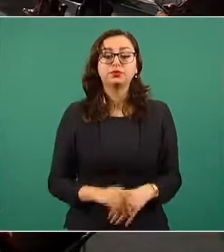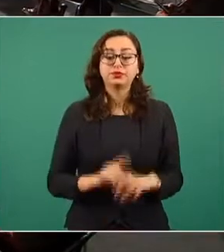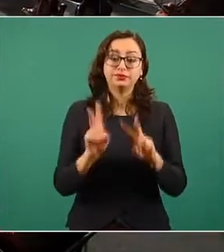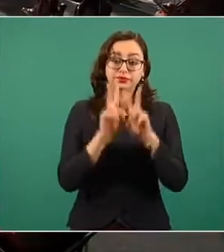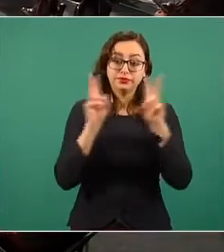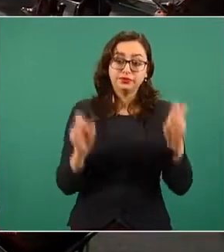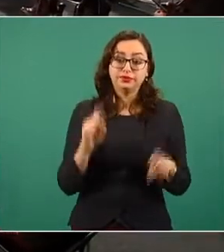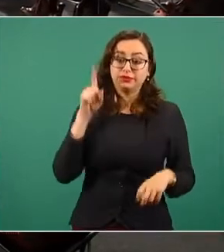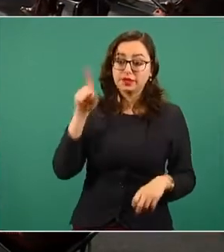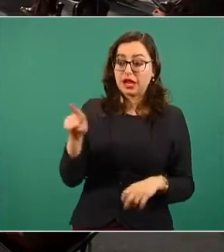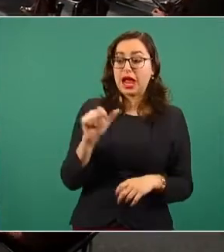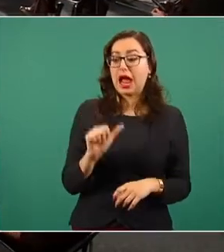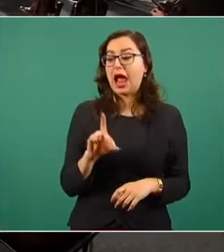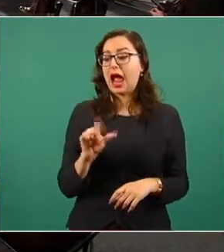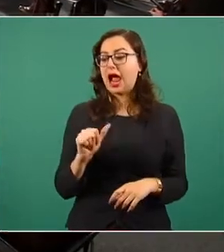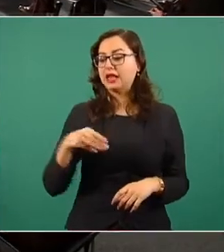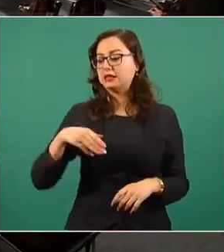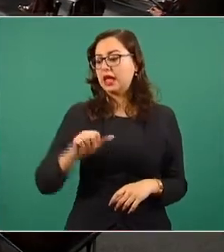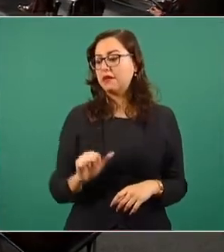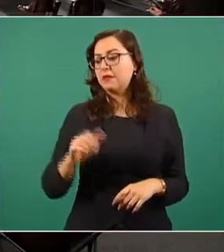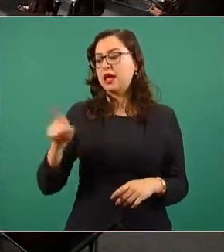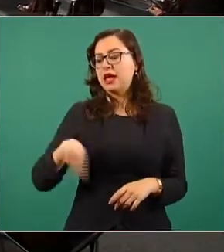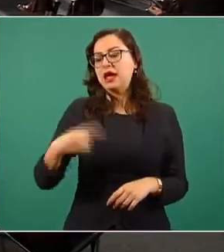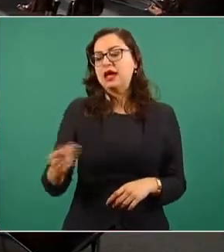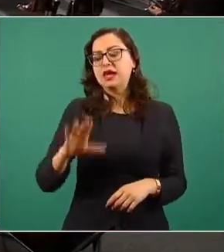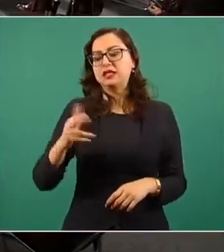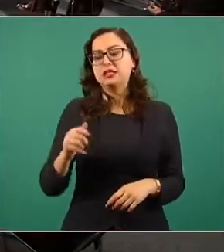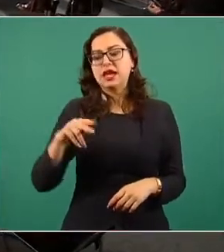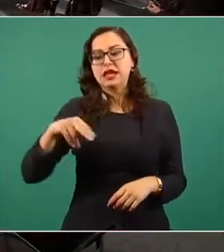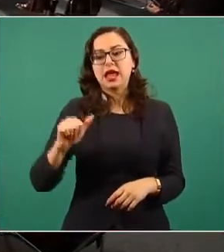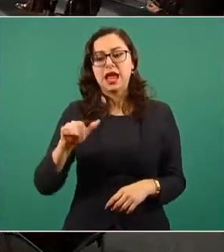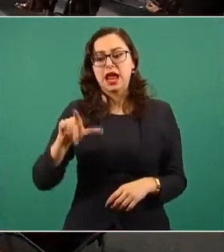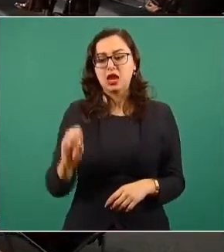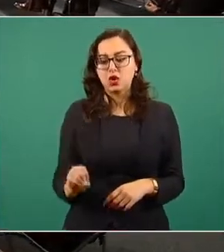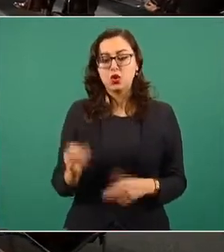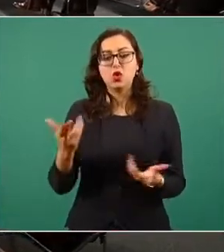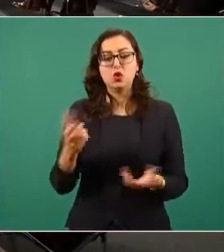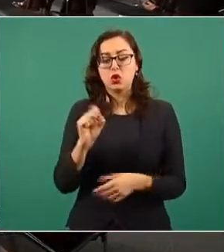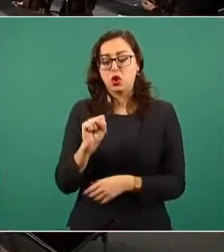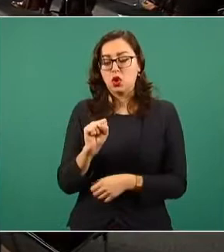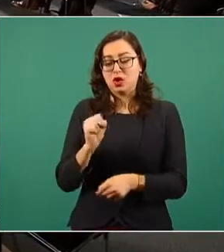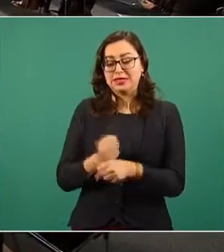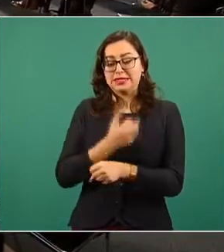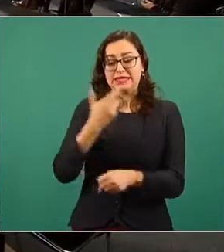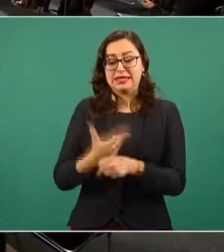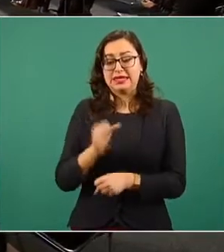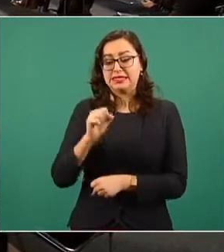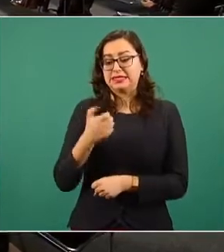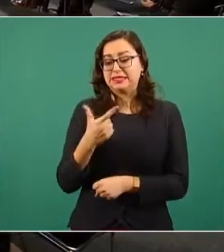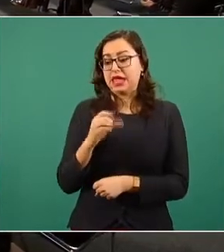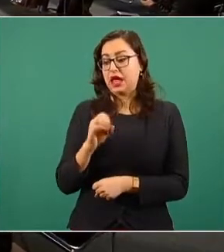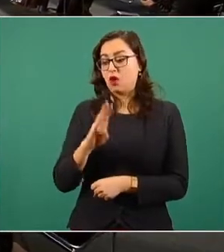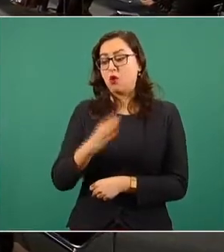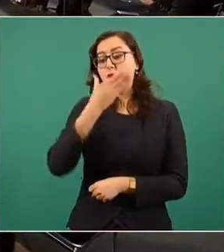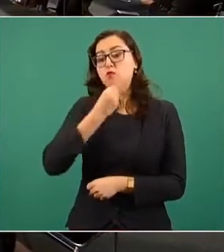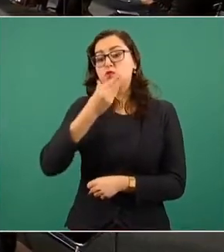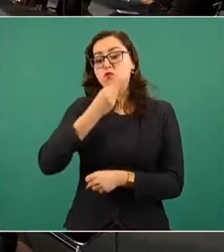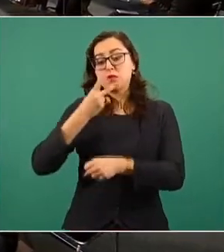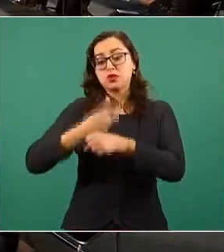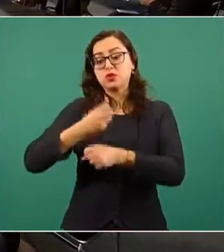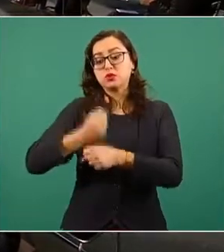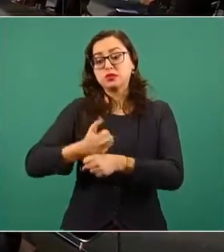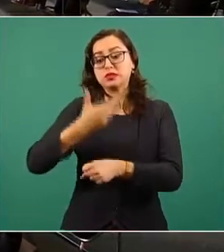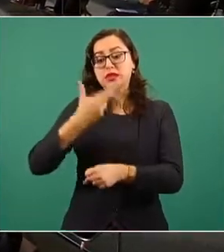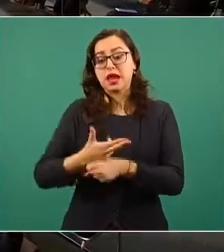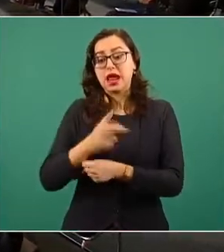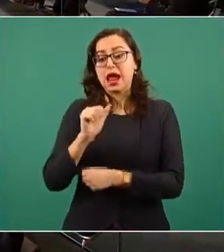hemos estado sumamente pendientes en la secretaria de Gobernación. Yo te puedo decir que el señor subsecretario Alejandro Encinas ha estado ahí